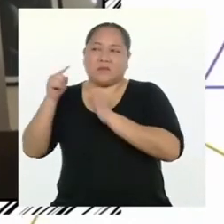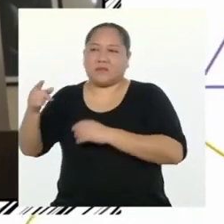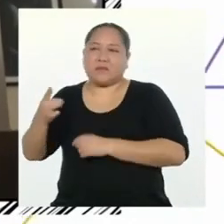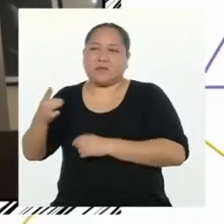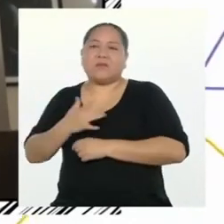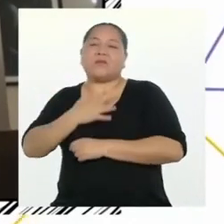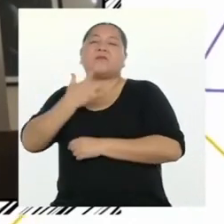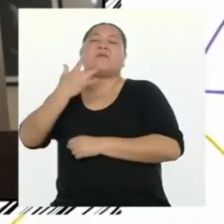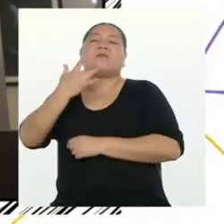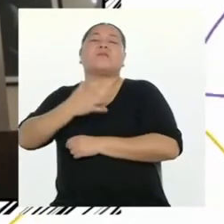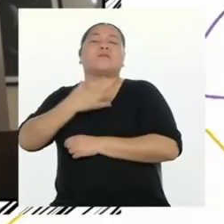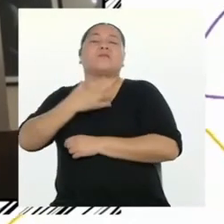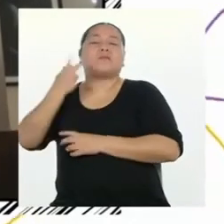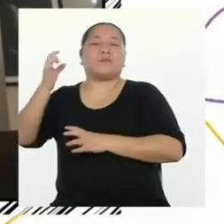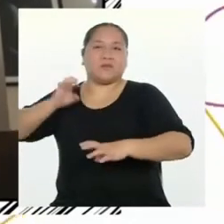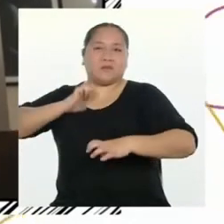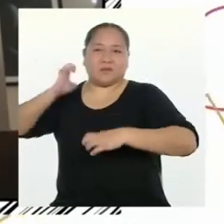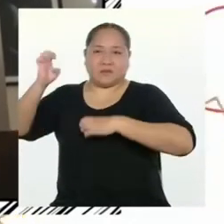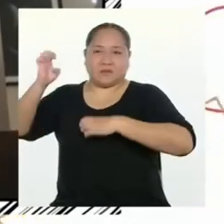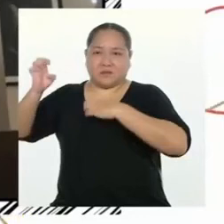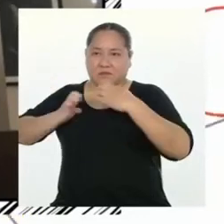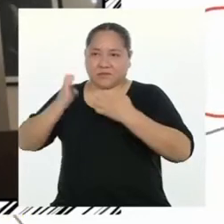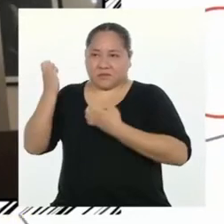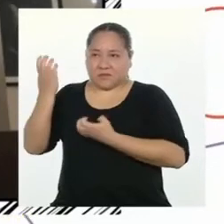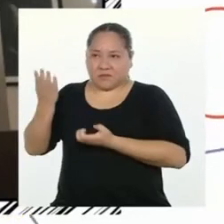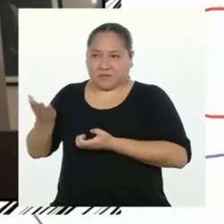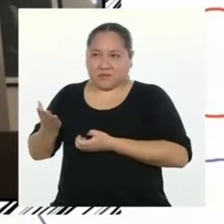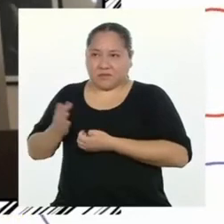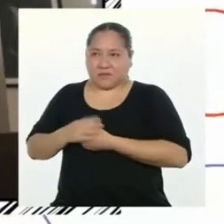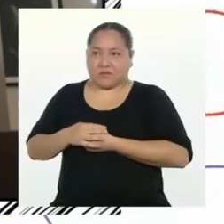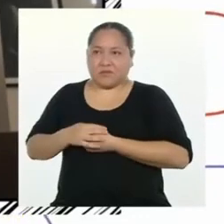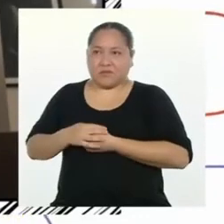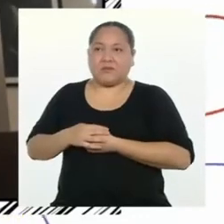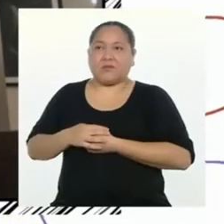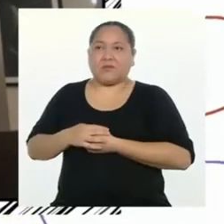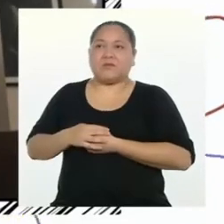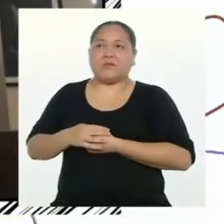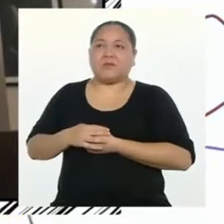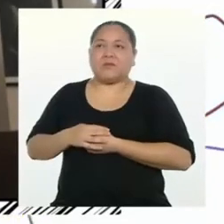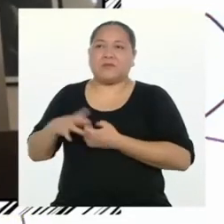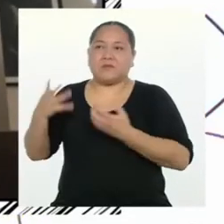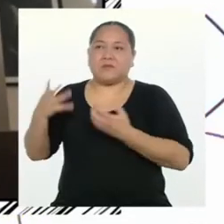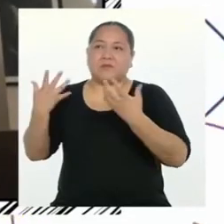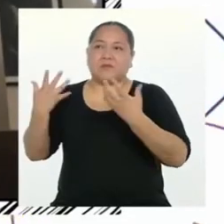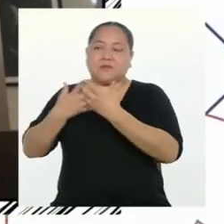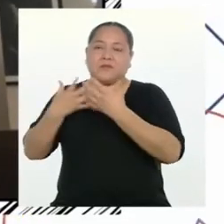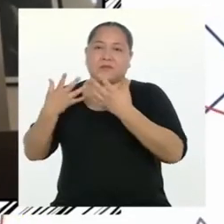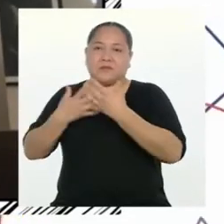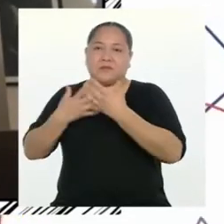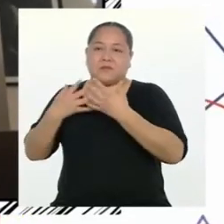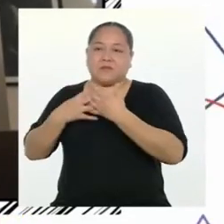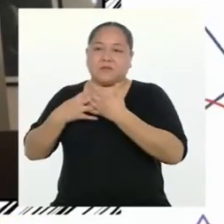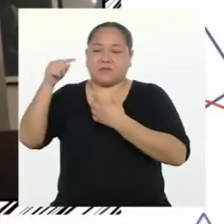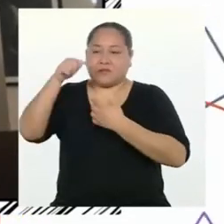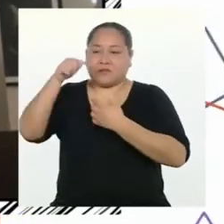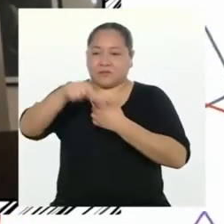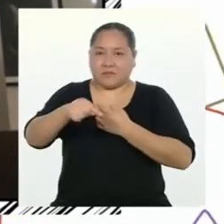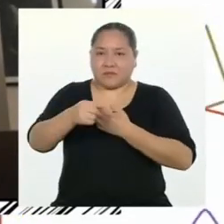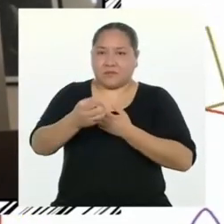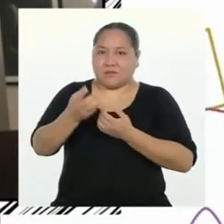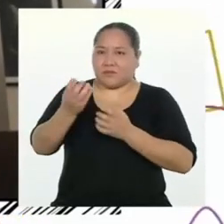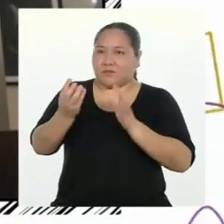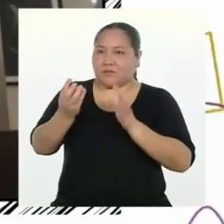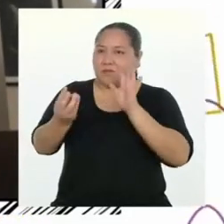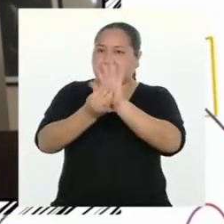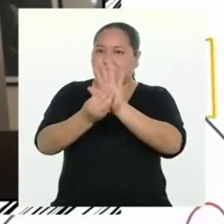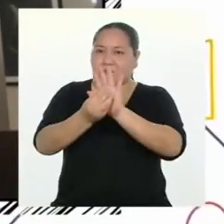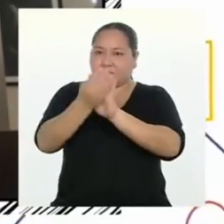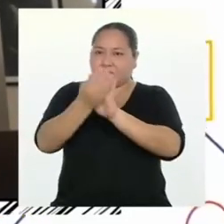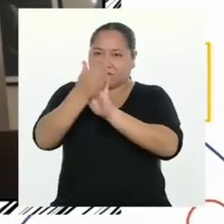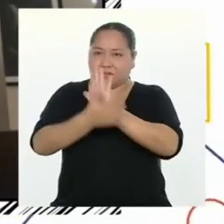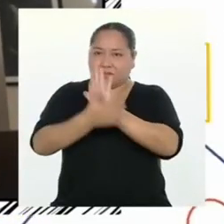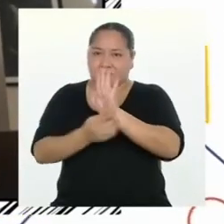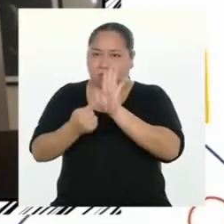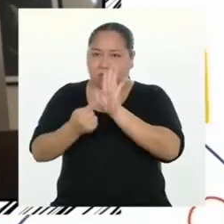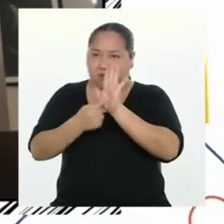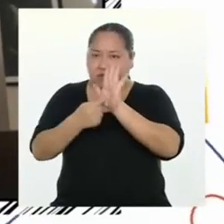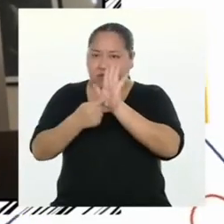emociones o sensaciones relacionadas al producto, al servicio o a la marca.